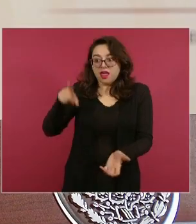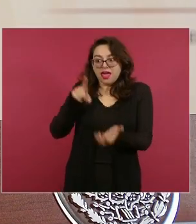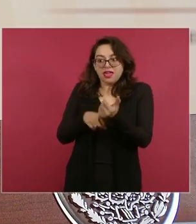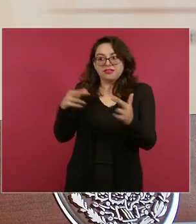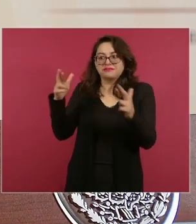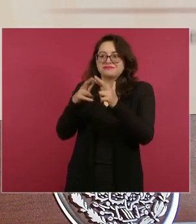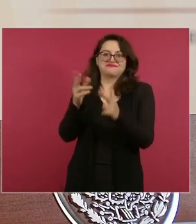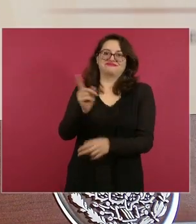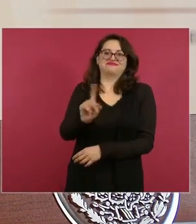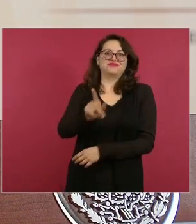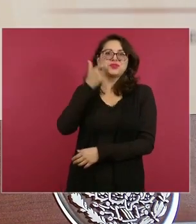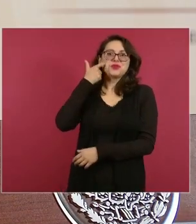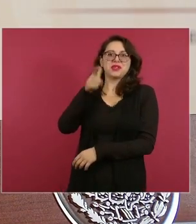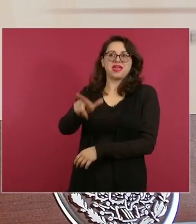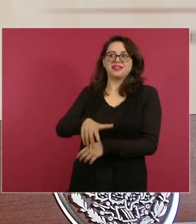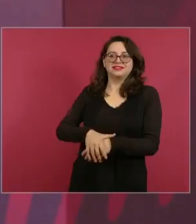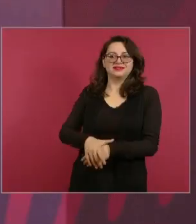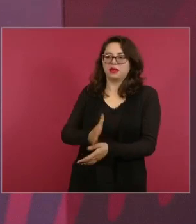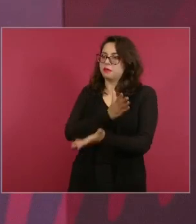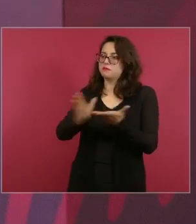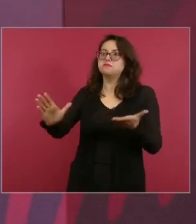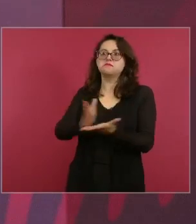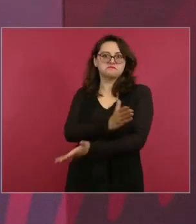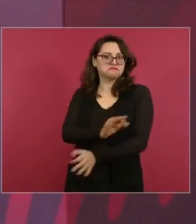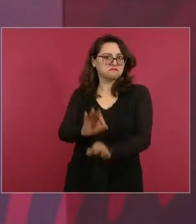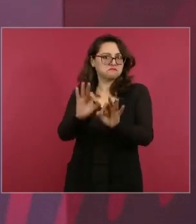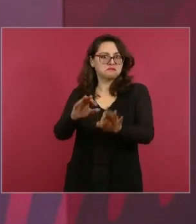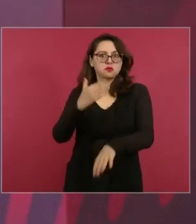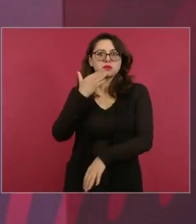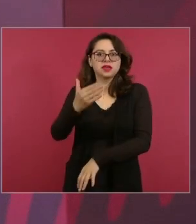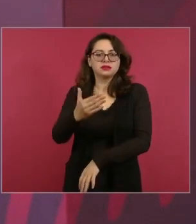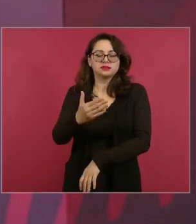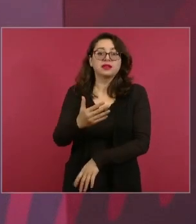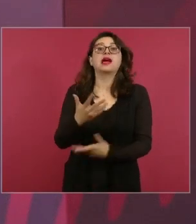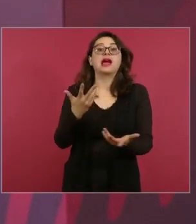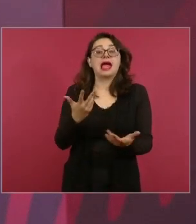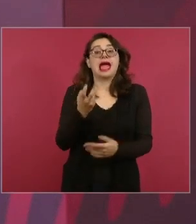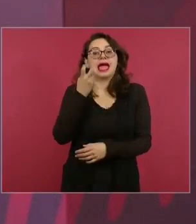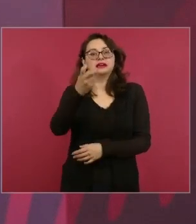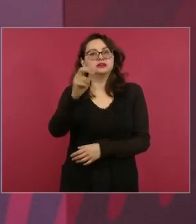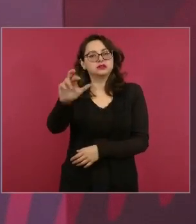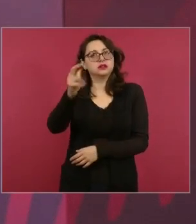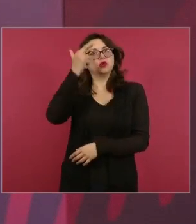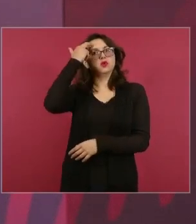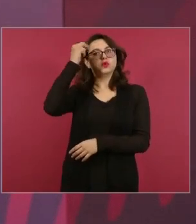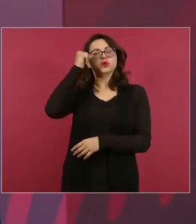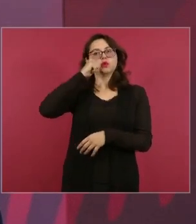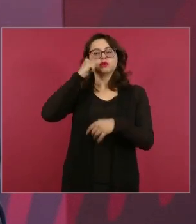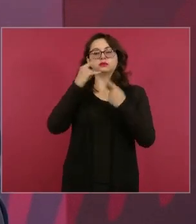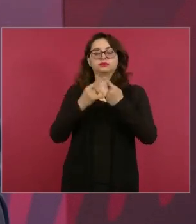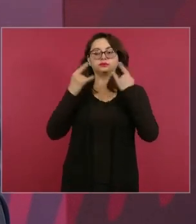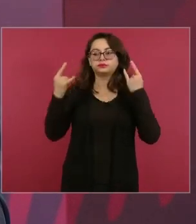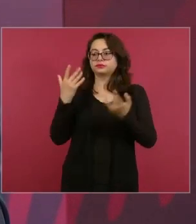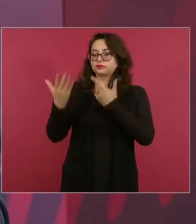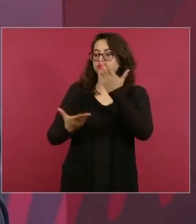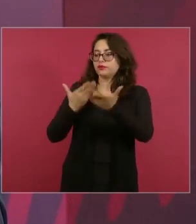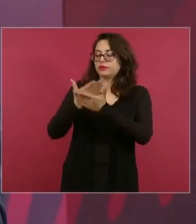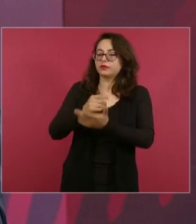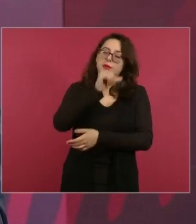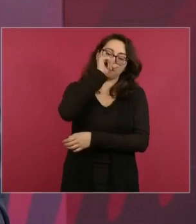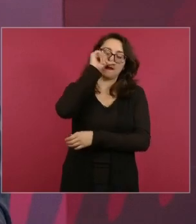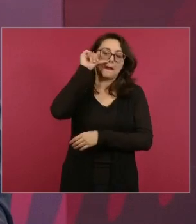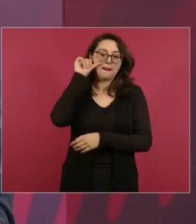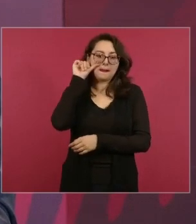por esa historia de Juárez, de los liberales, del movimiento de la reforma y luego la